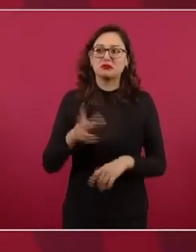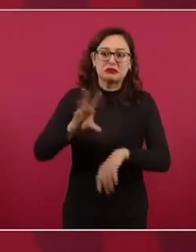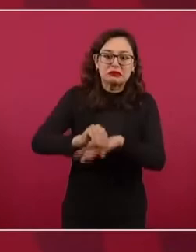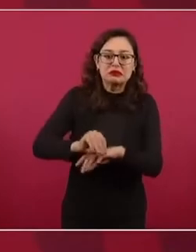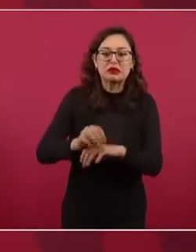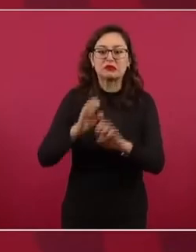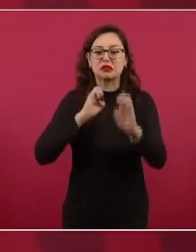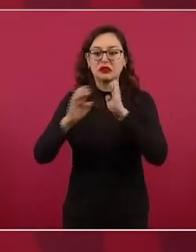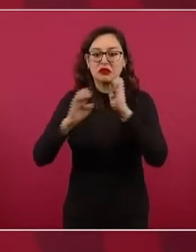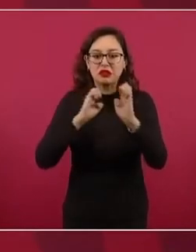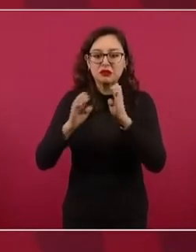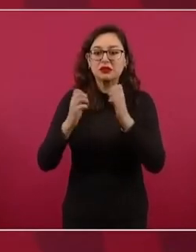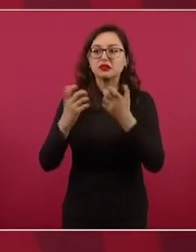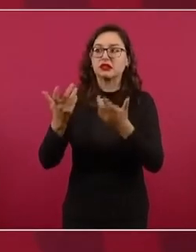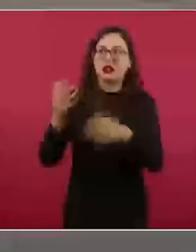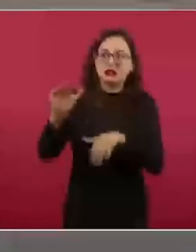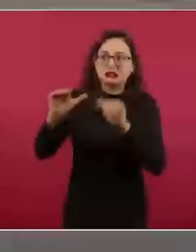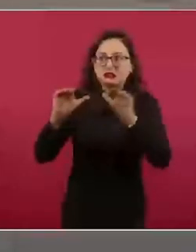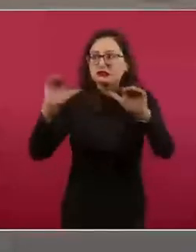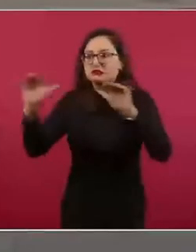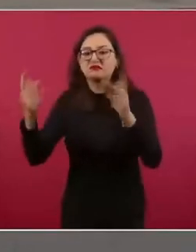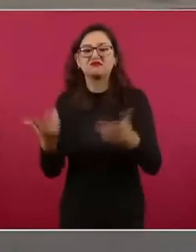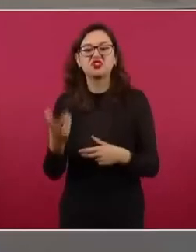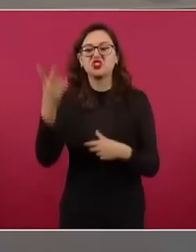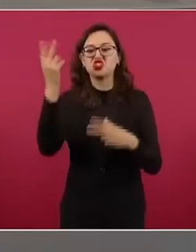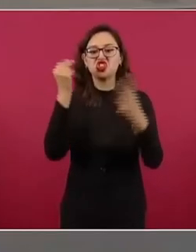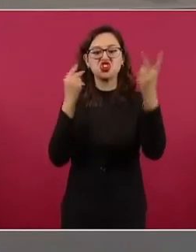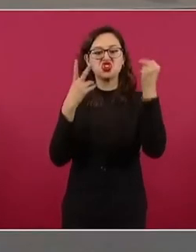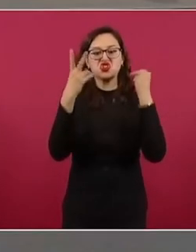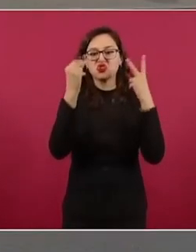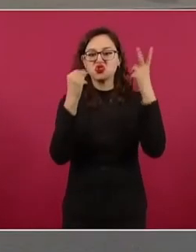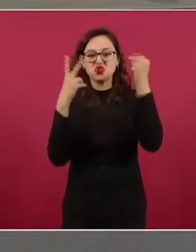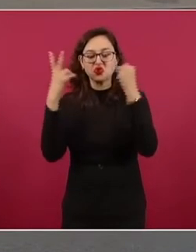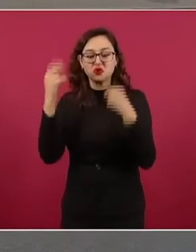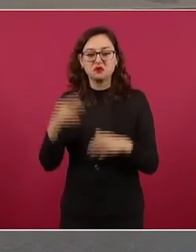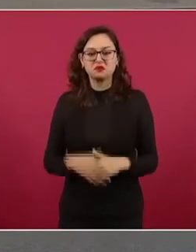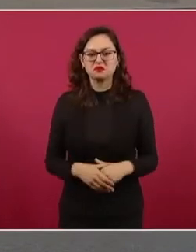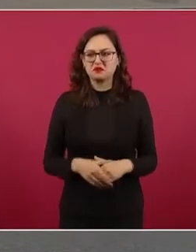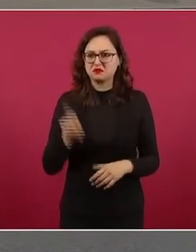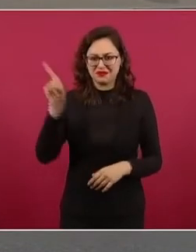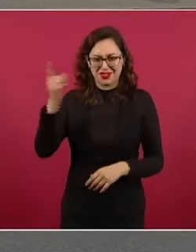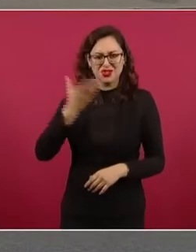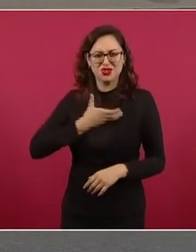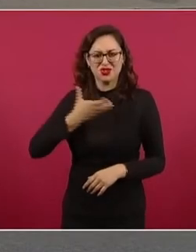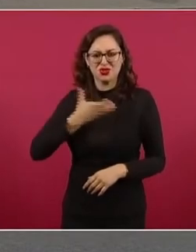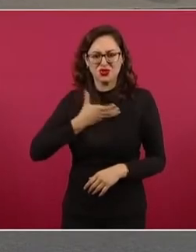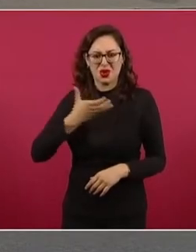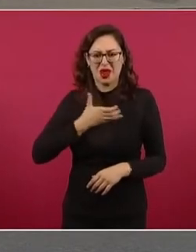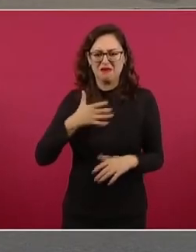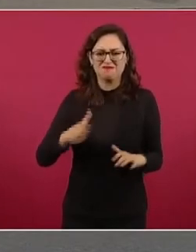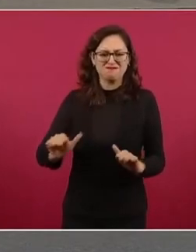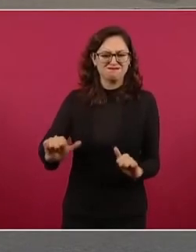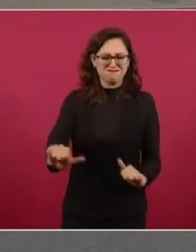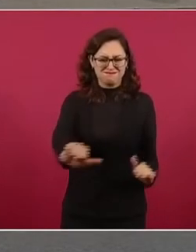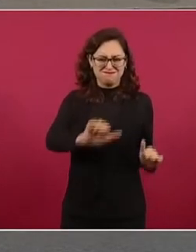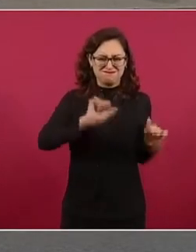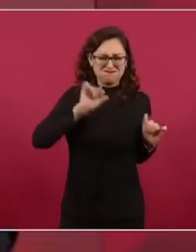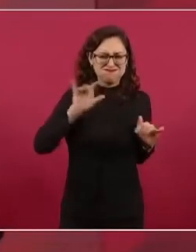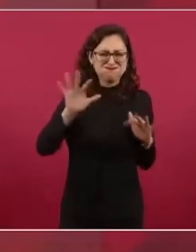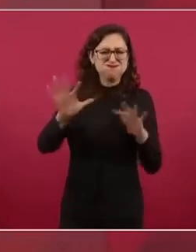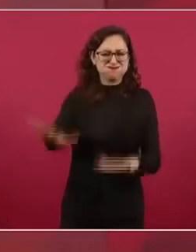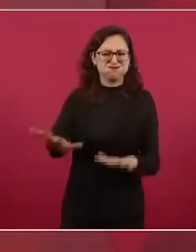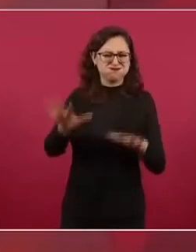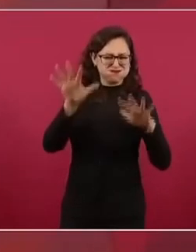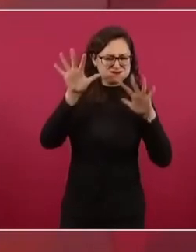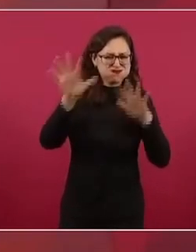podíamos llenar el zócalo en una manifestación de protesta y al día siguiente no aparecía